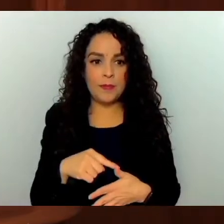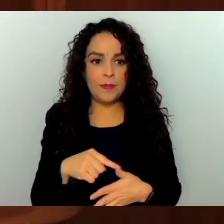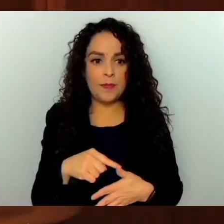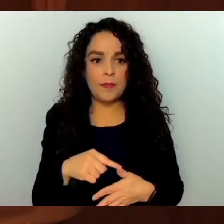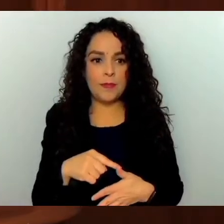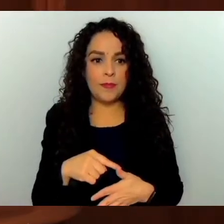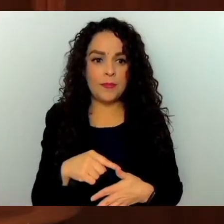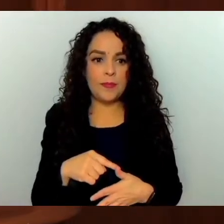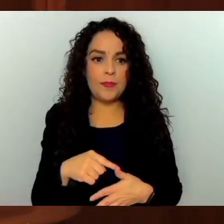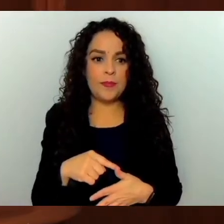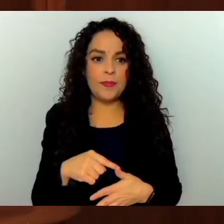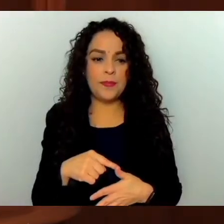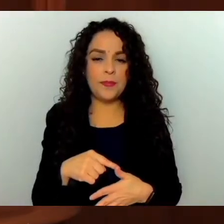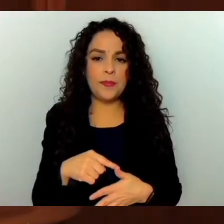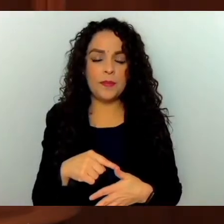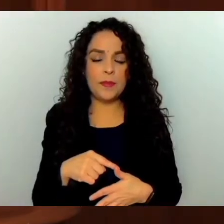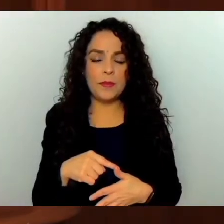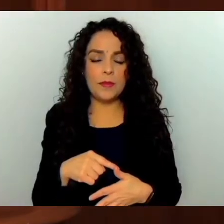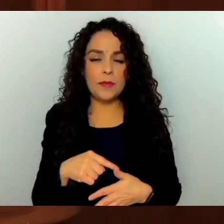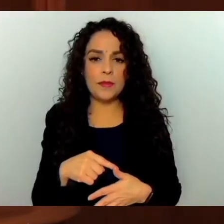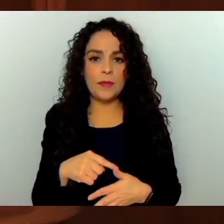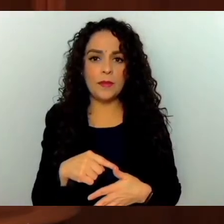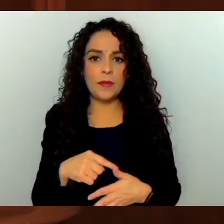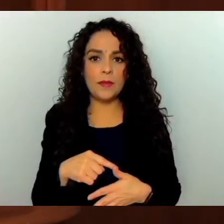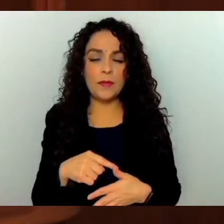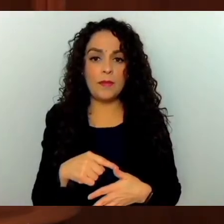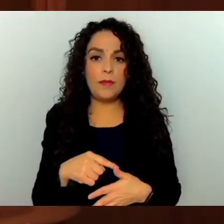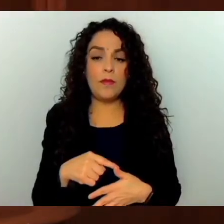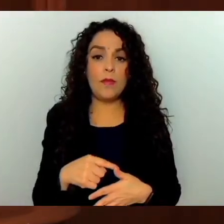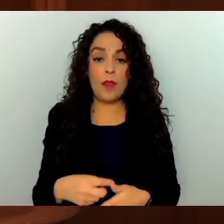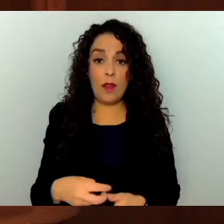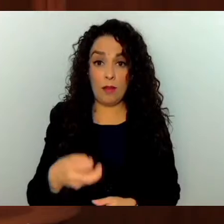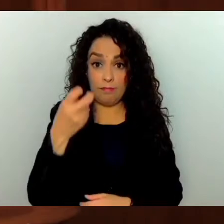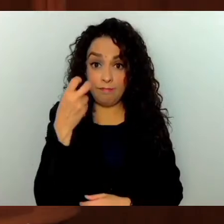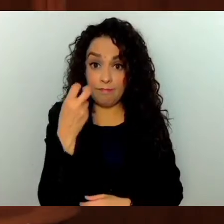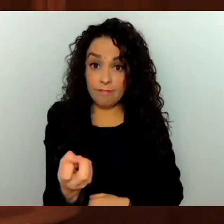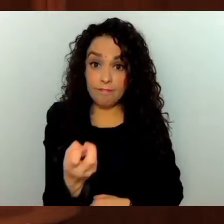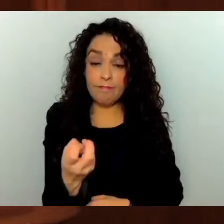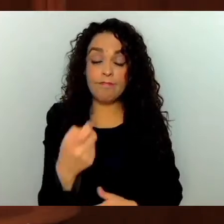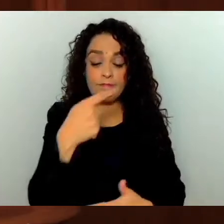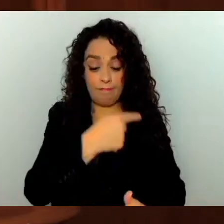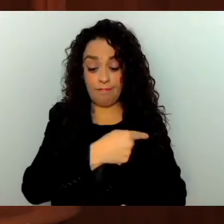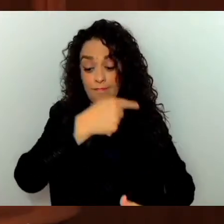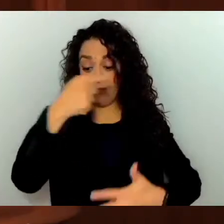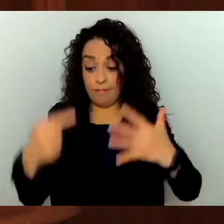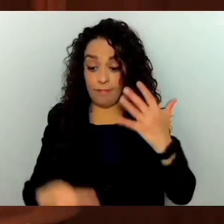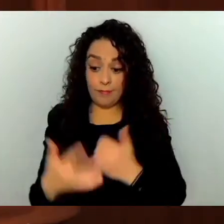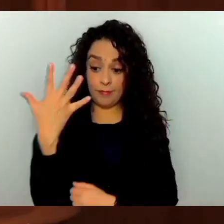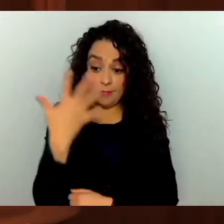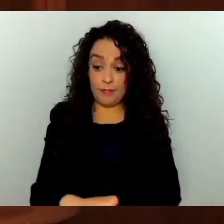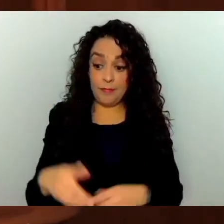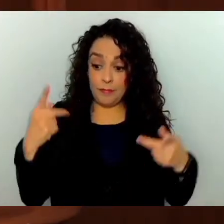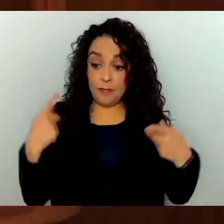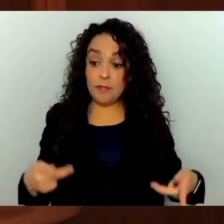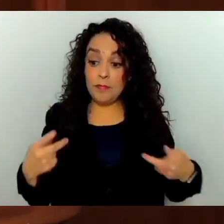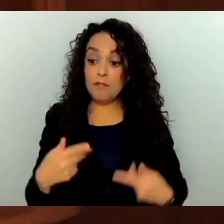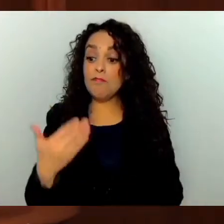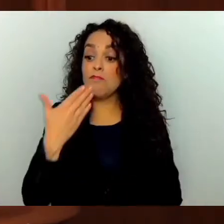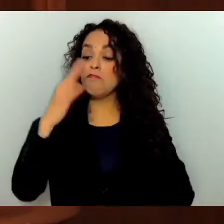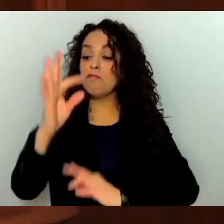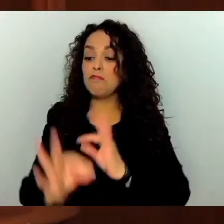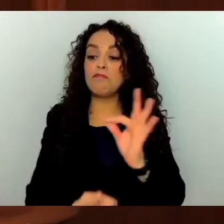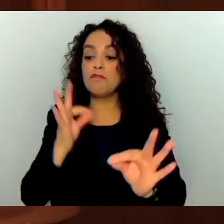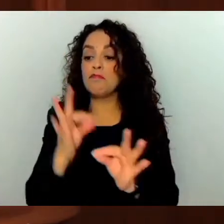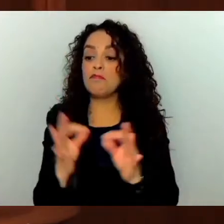Por lo expuesto y concidiendo que acreditan el cumplimiento de los requisitos exigidos para